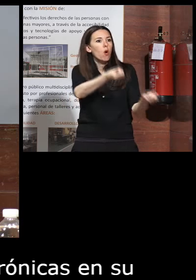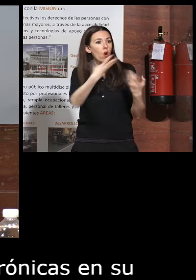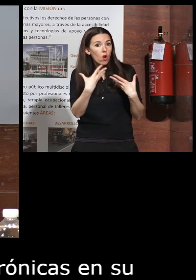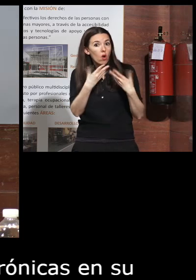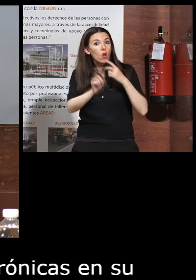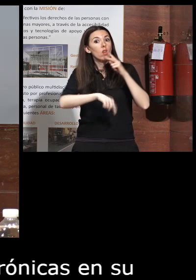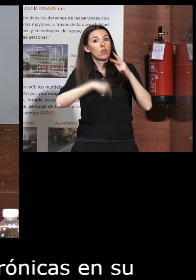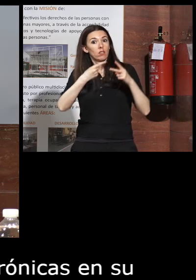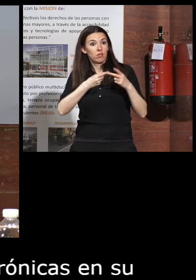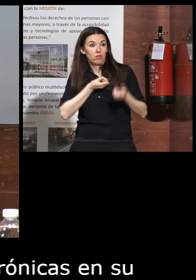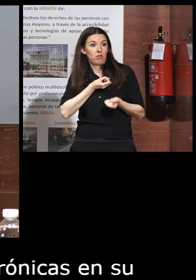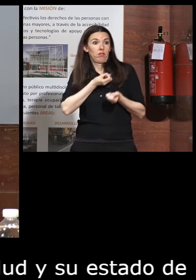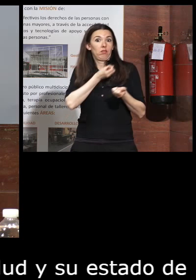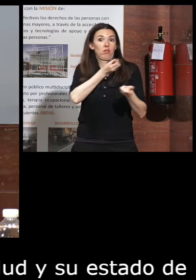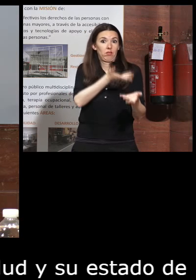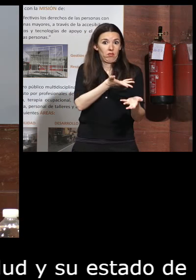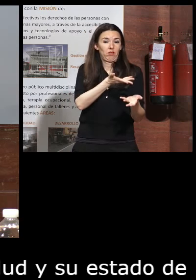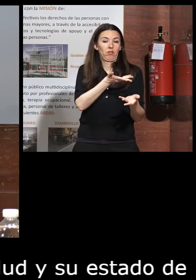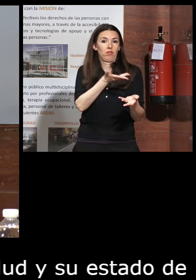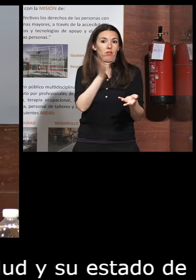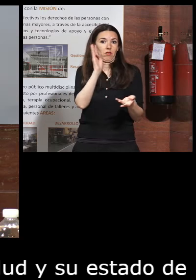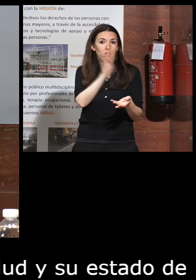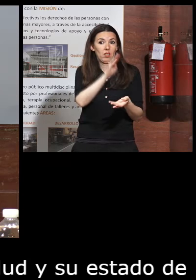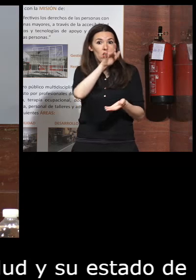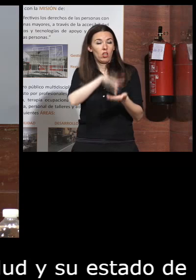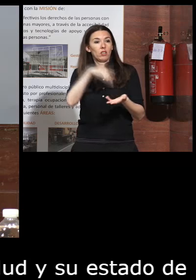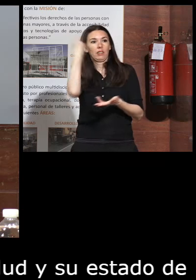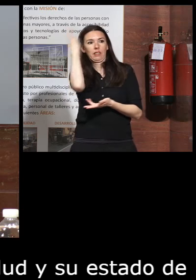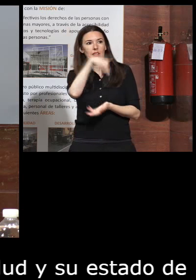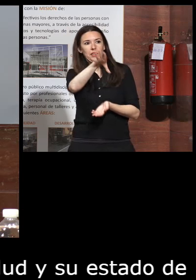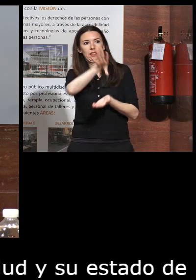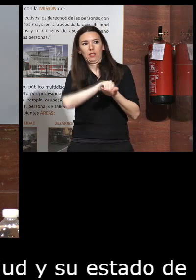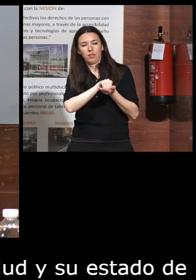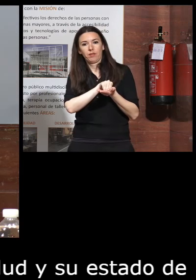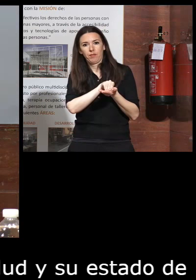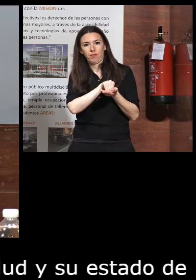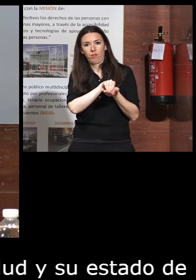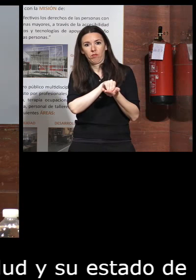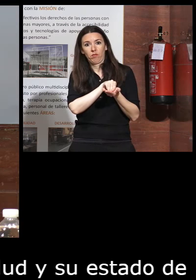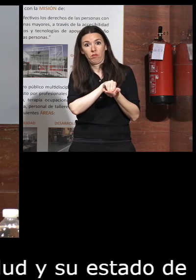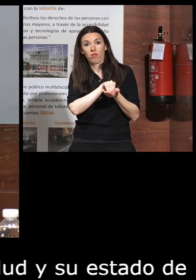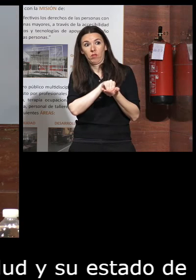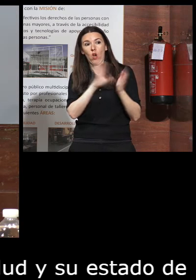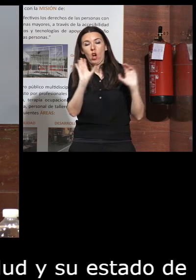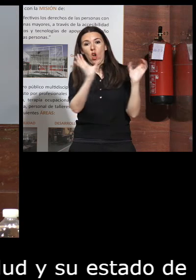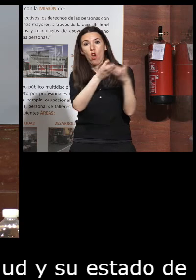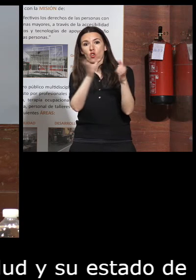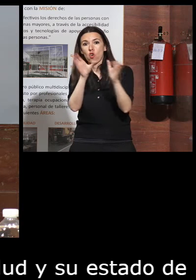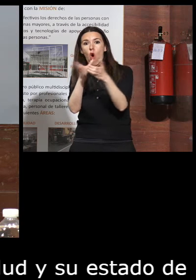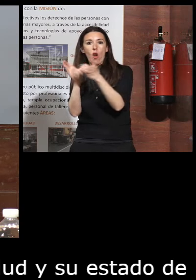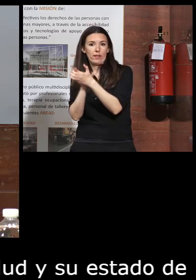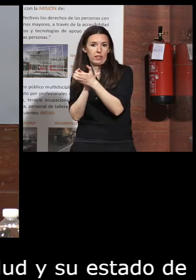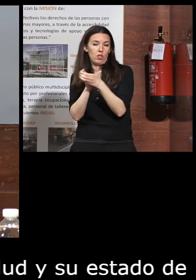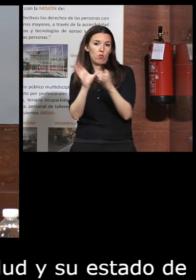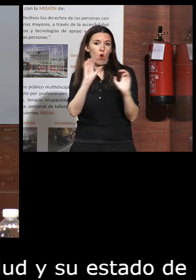luego en el otro sentido para poder una vez identificado cuáles son los colectivos que se encuentran